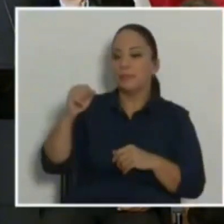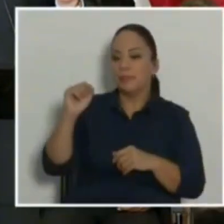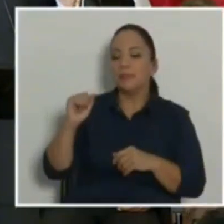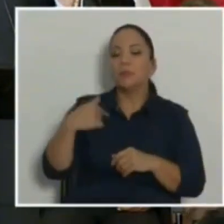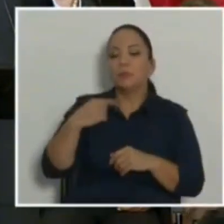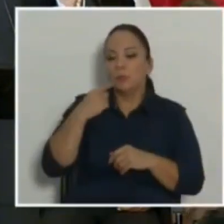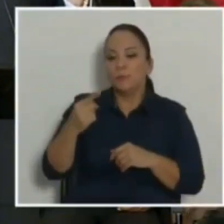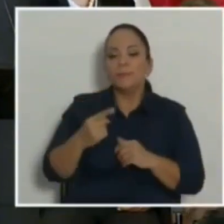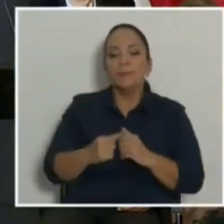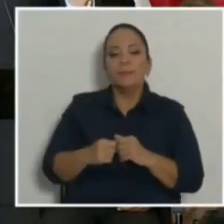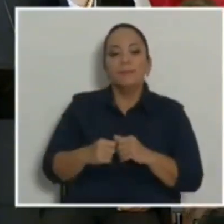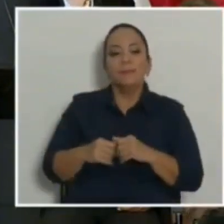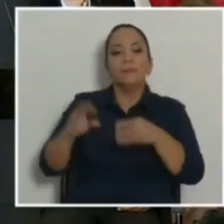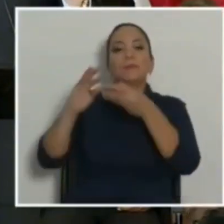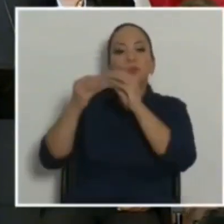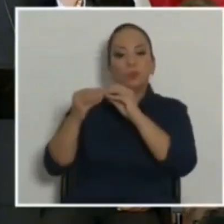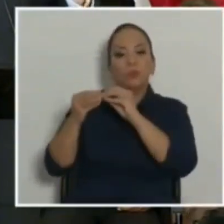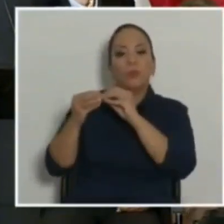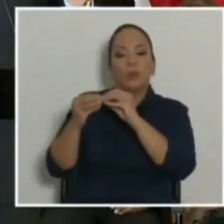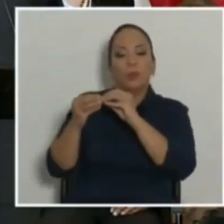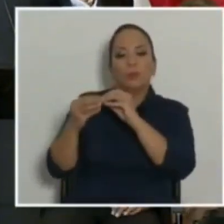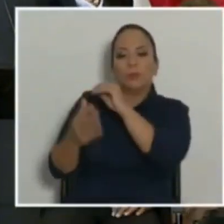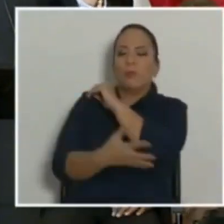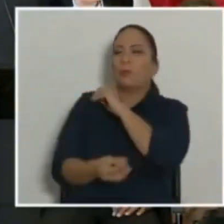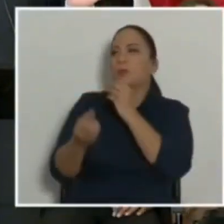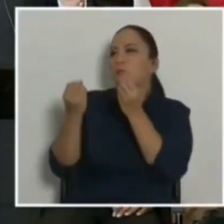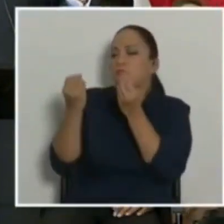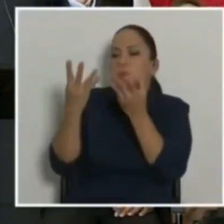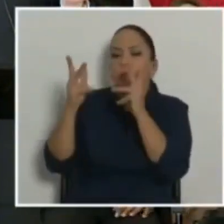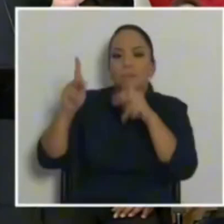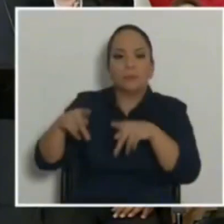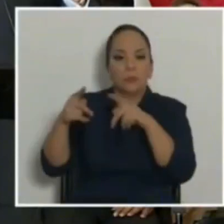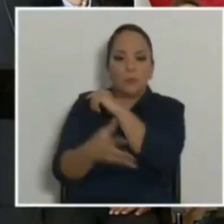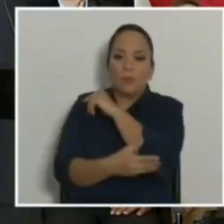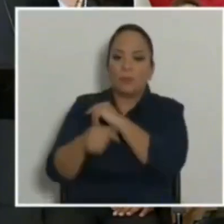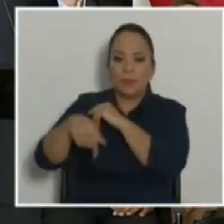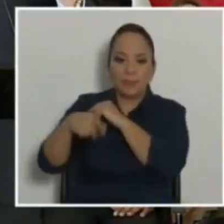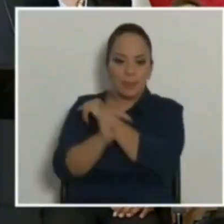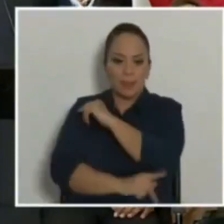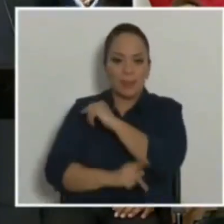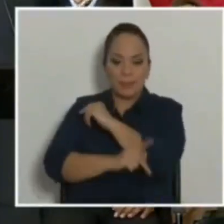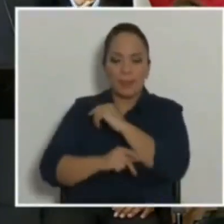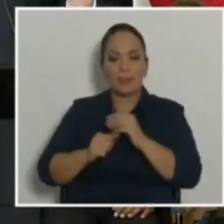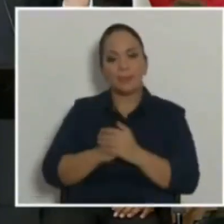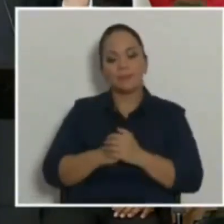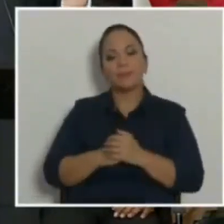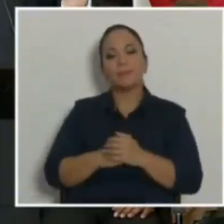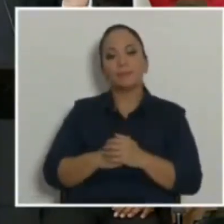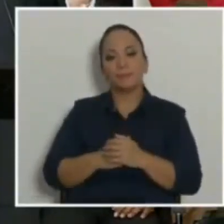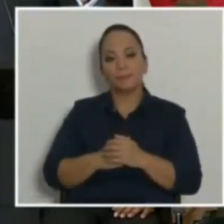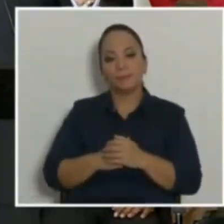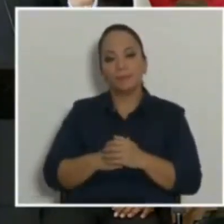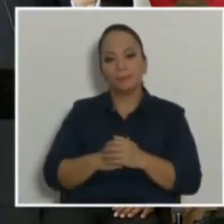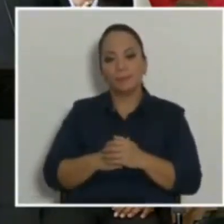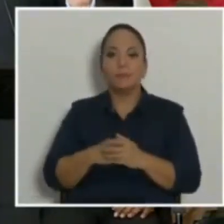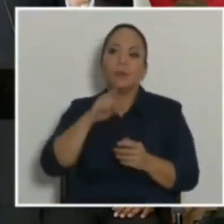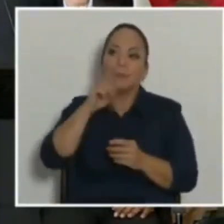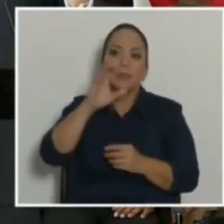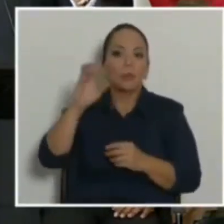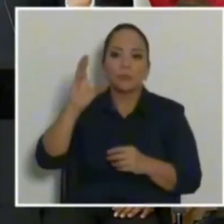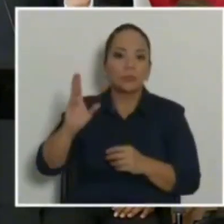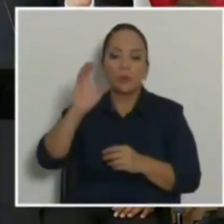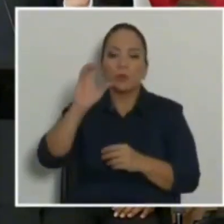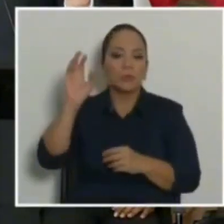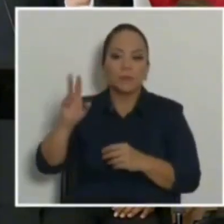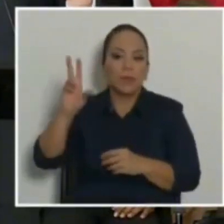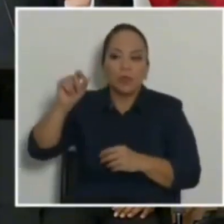son, los números de pobreza son excesivos en este país, para lo que somos. No veríamos también esa